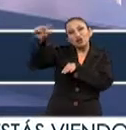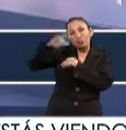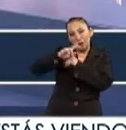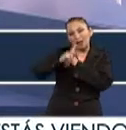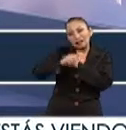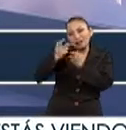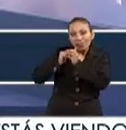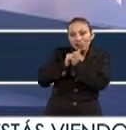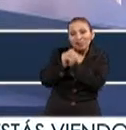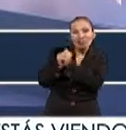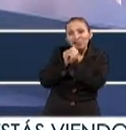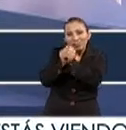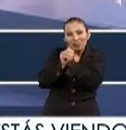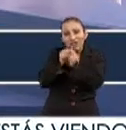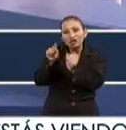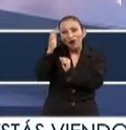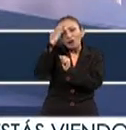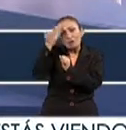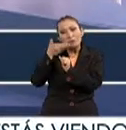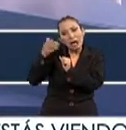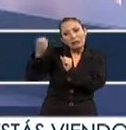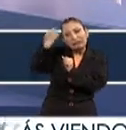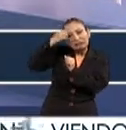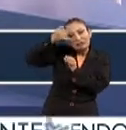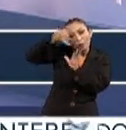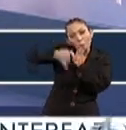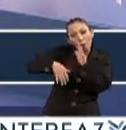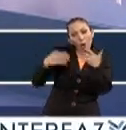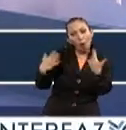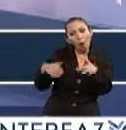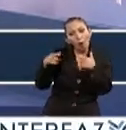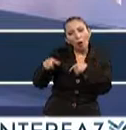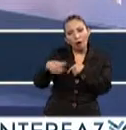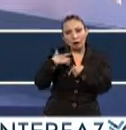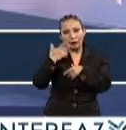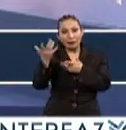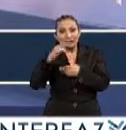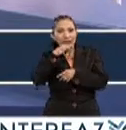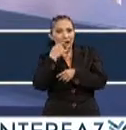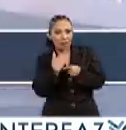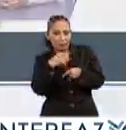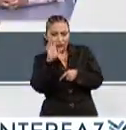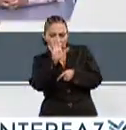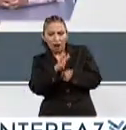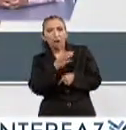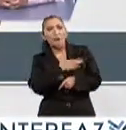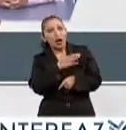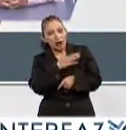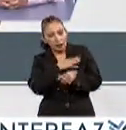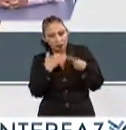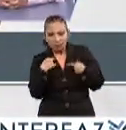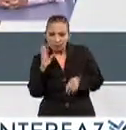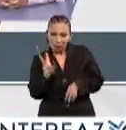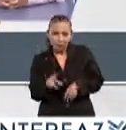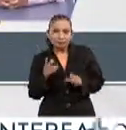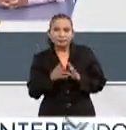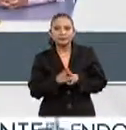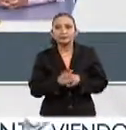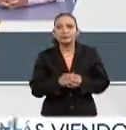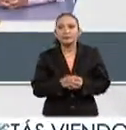me ayudó bastante, conocí cosas buenas de ellos. En cuanto a los chilenos, son buenas personas realmente,